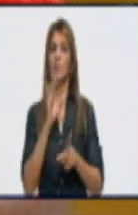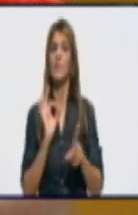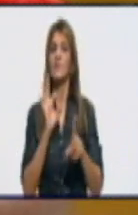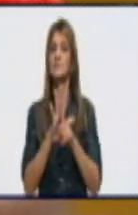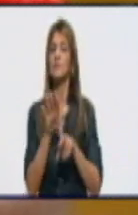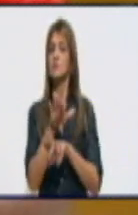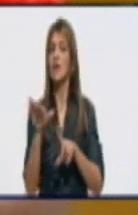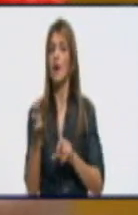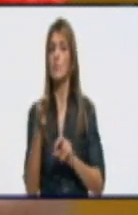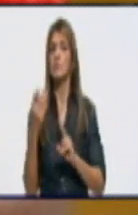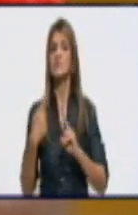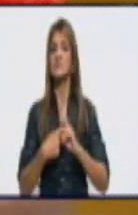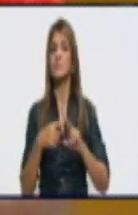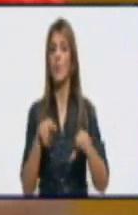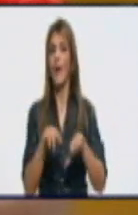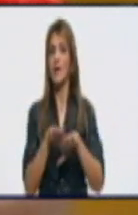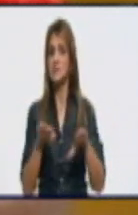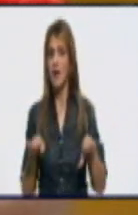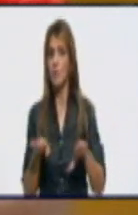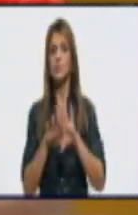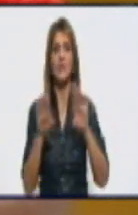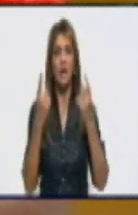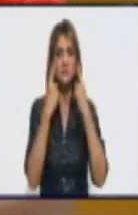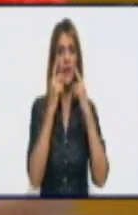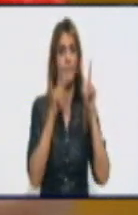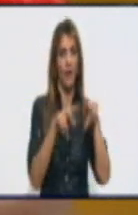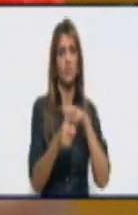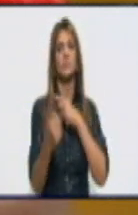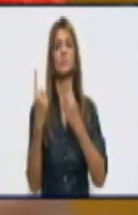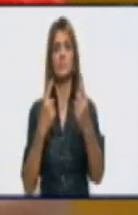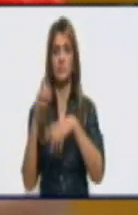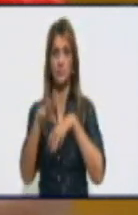ya vayamos, está despuntando como el municipio con la mayor focalidad.